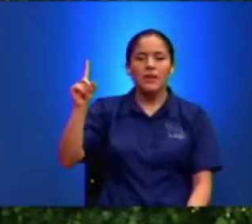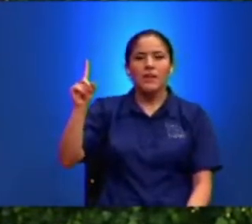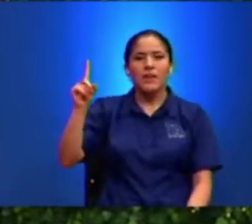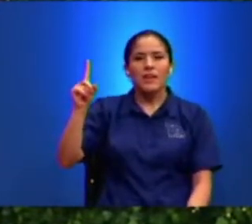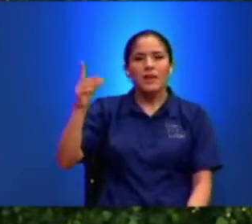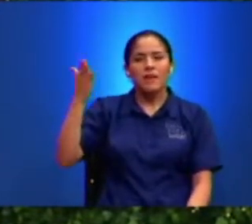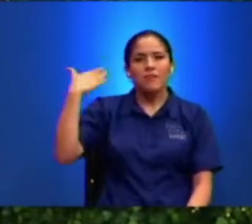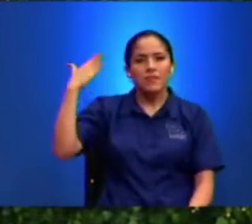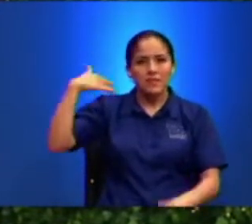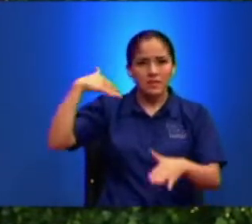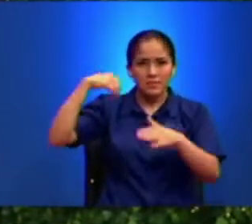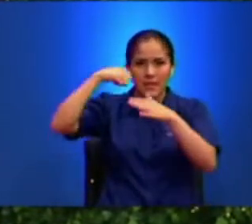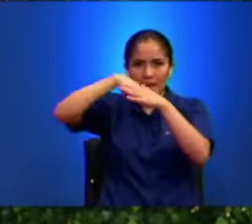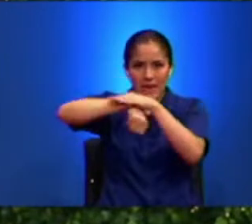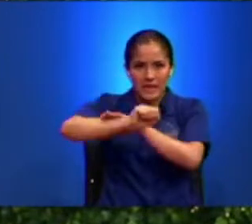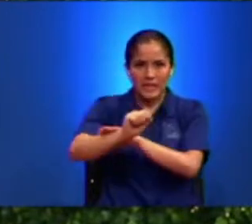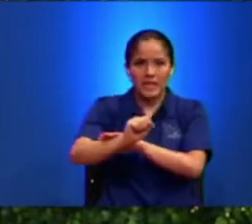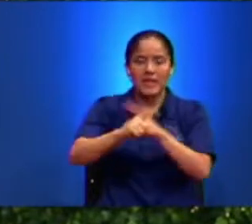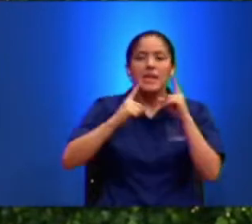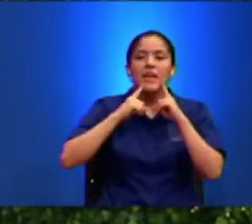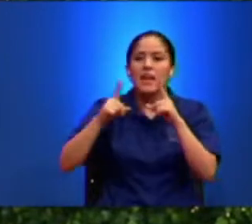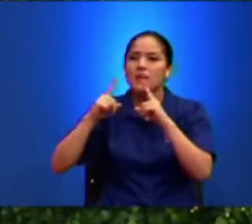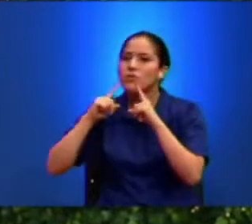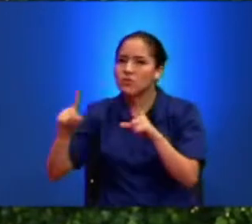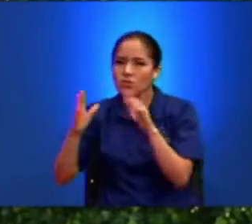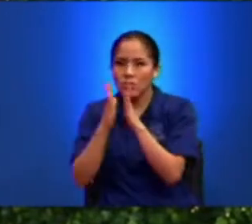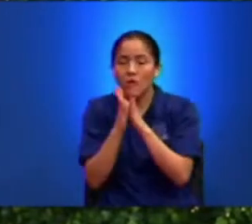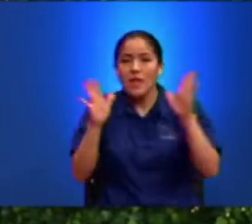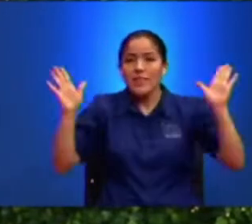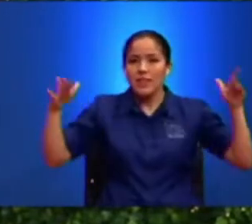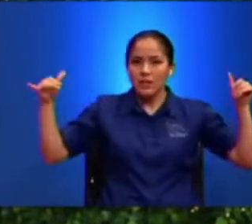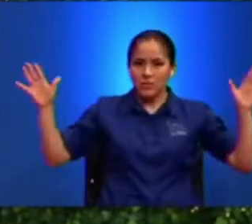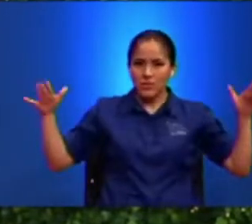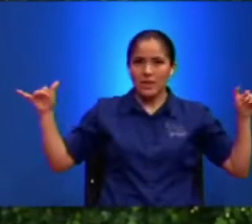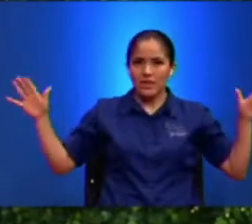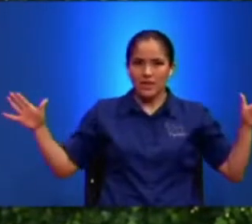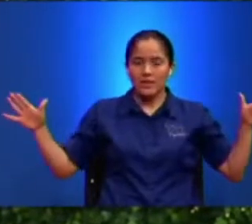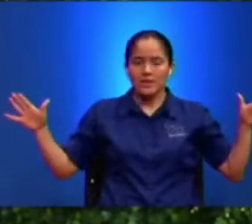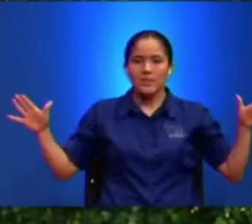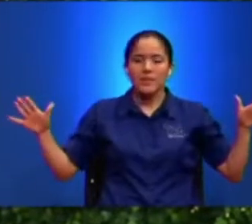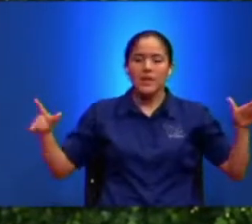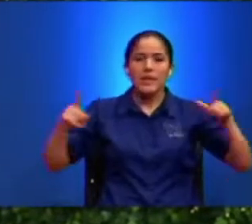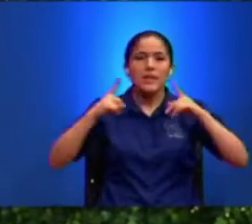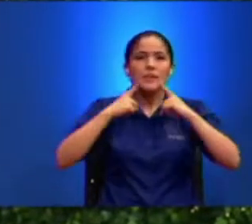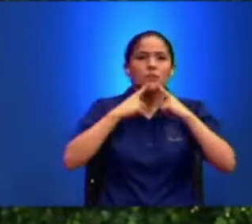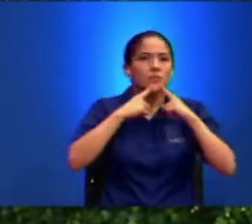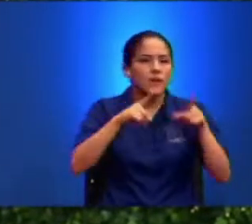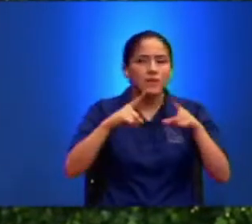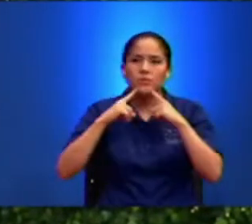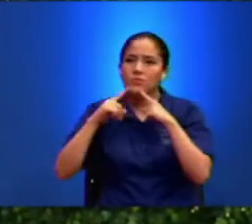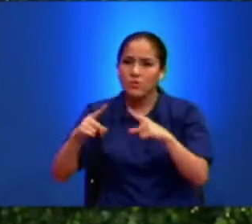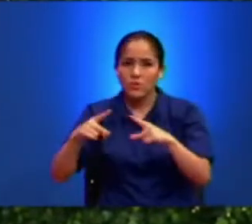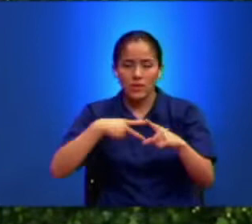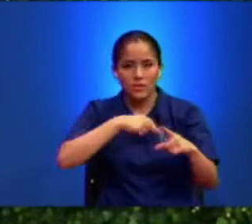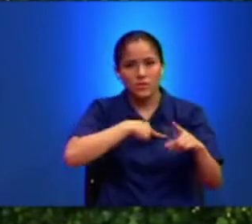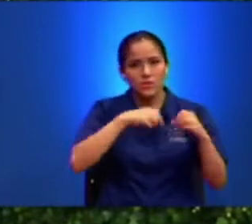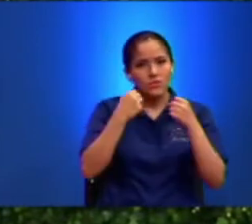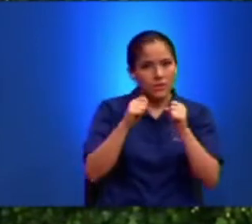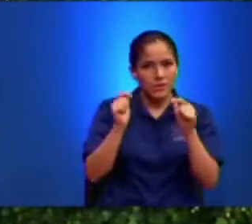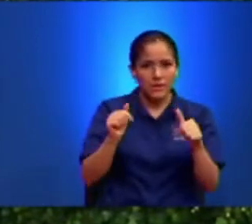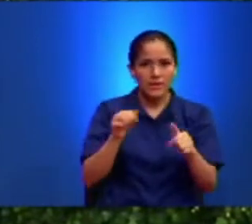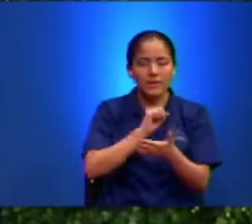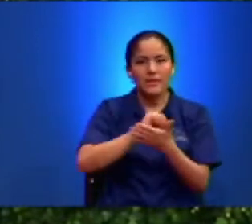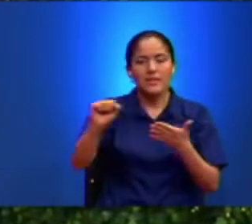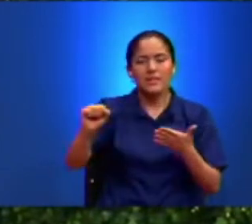La anunciación angélica pero esa es una anunciación lo que hacemos en la Santa Cena